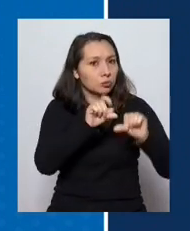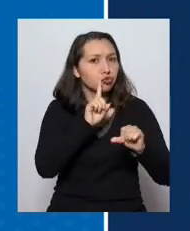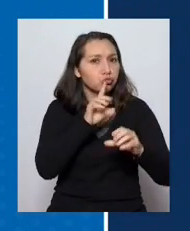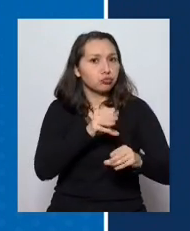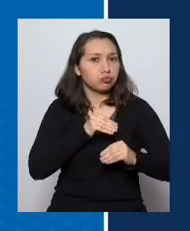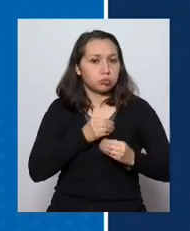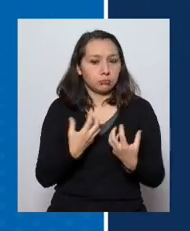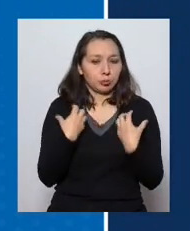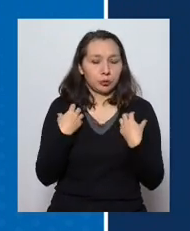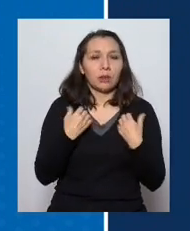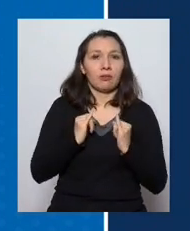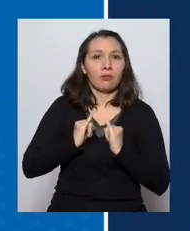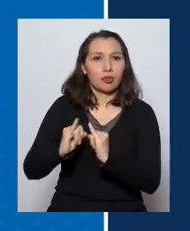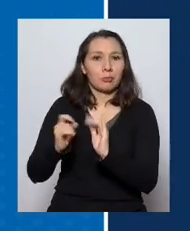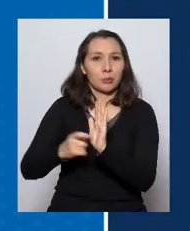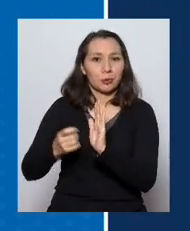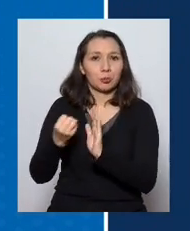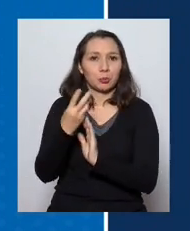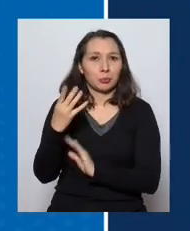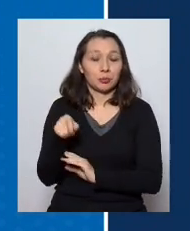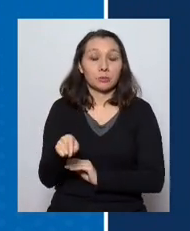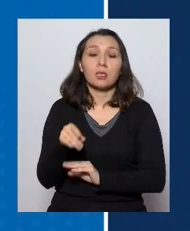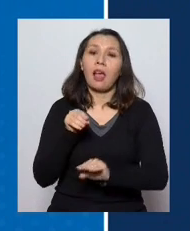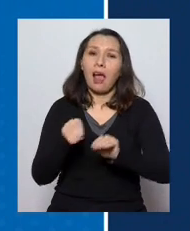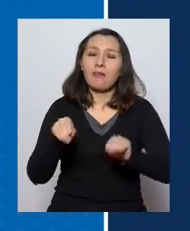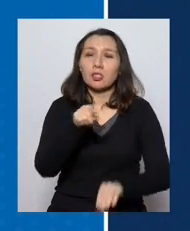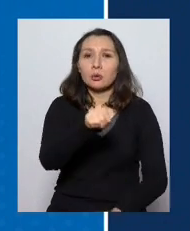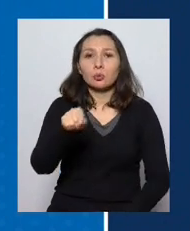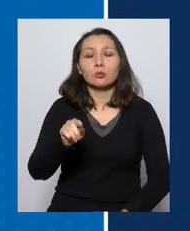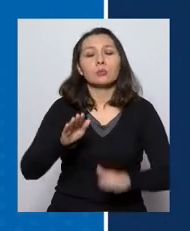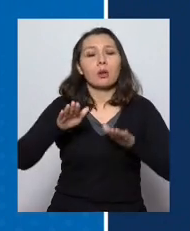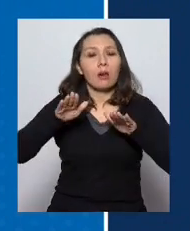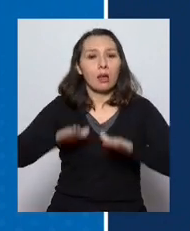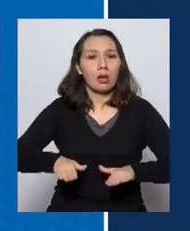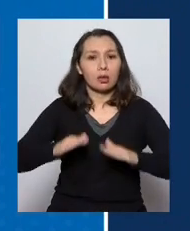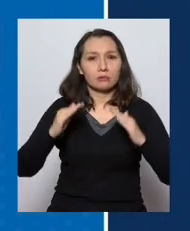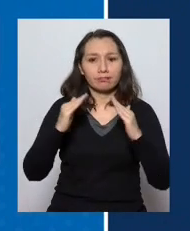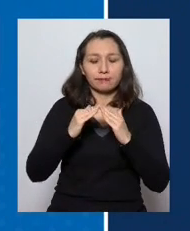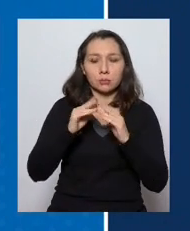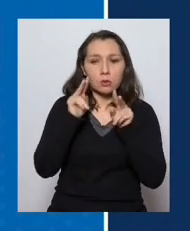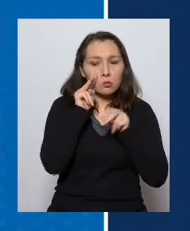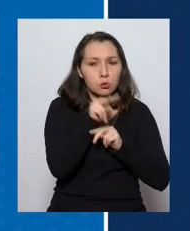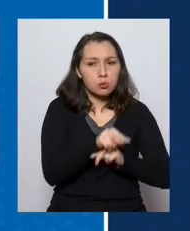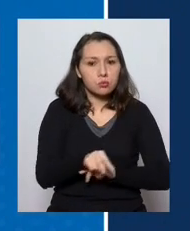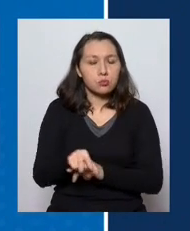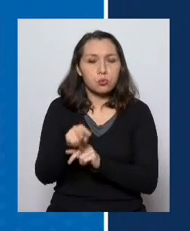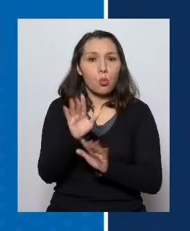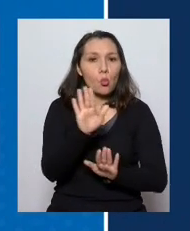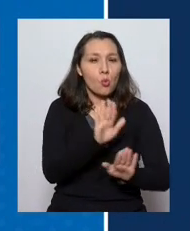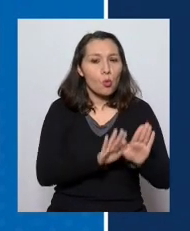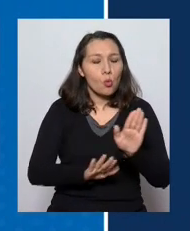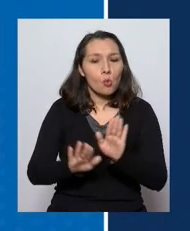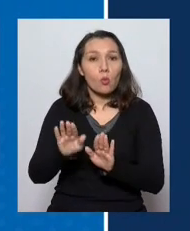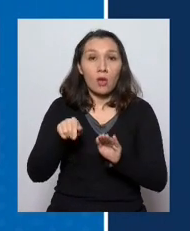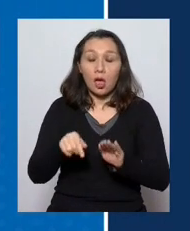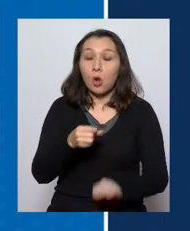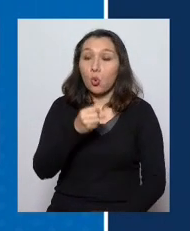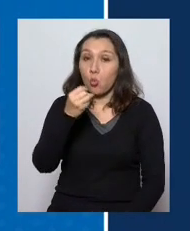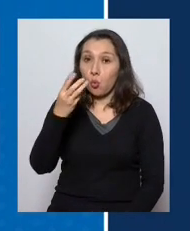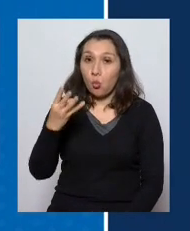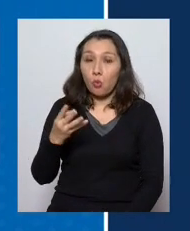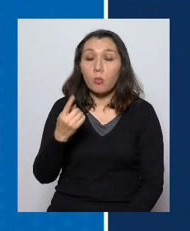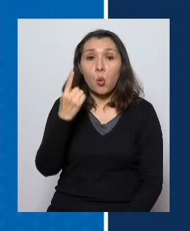poder. Y es por eso que el llamado es a mantenernos bajo vigilancia. Aquí hay un número